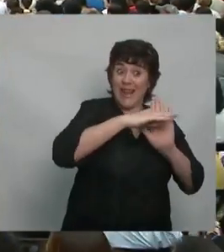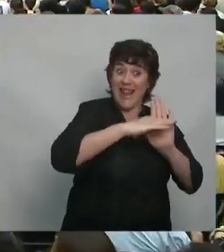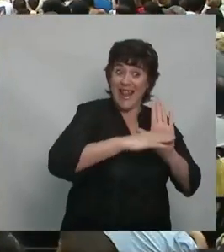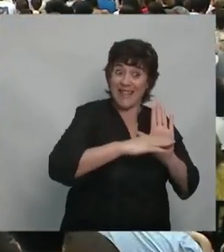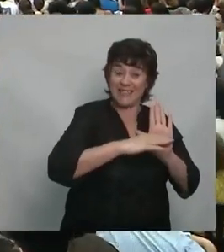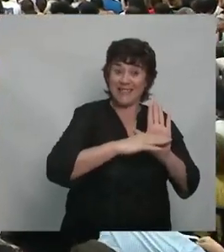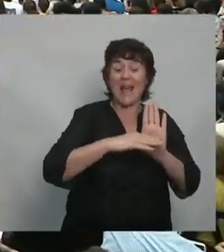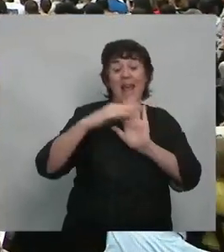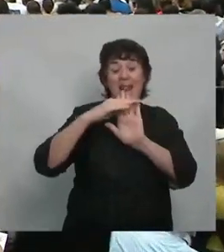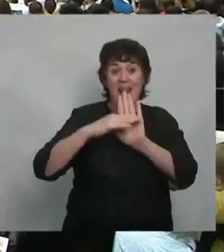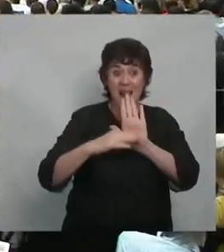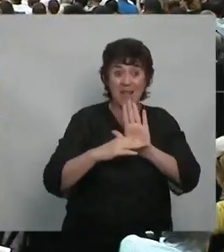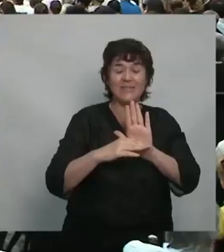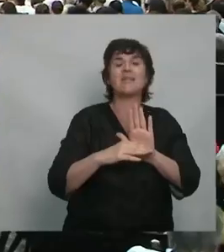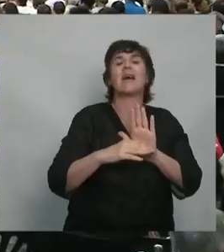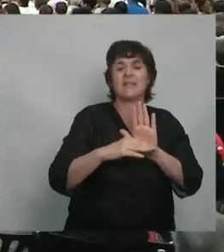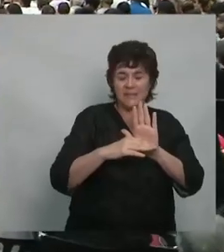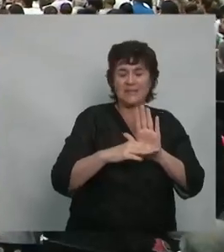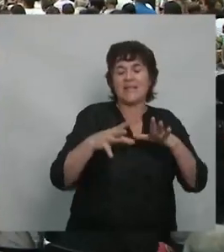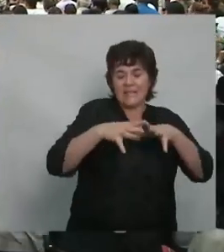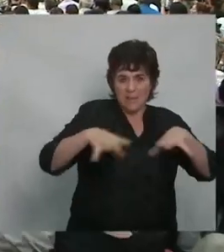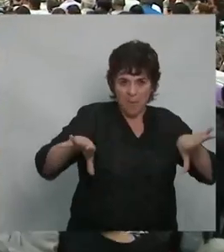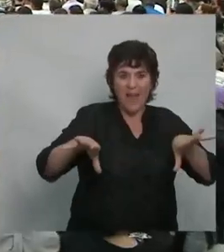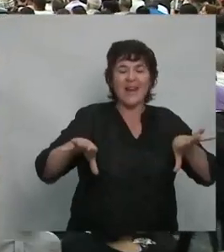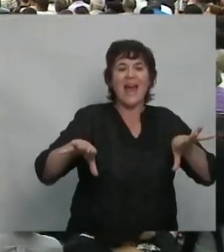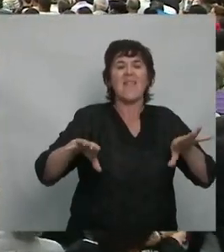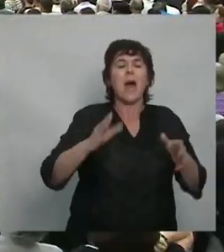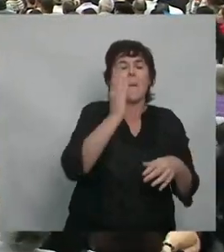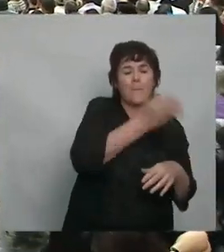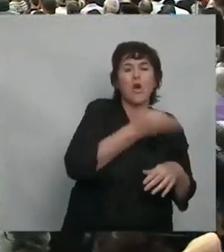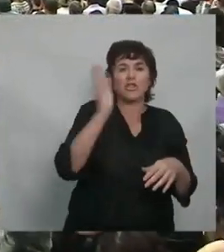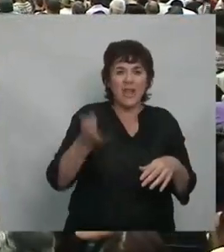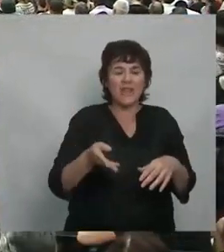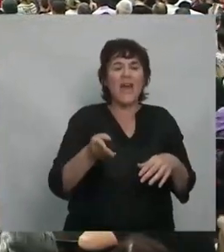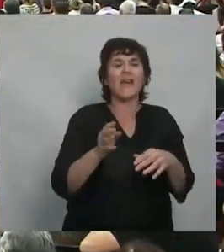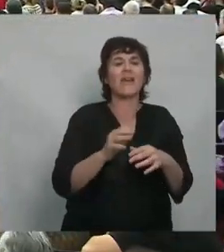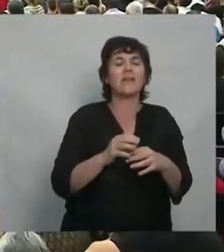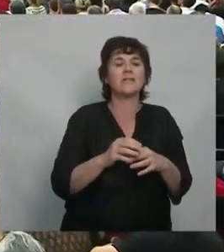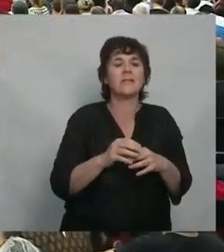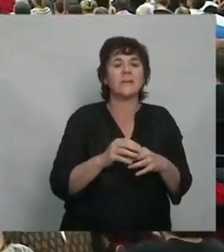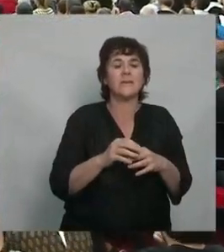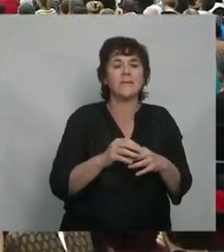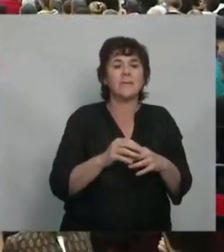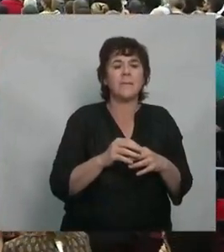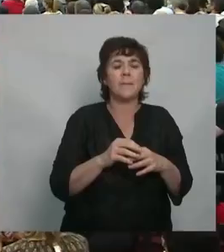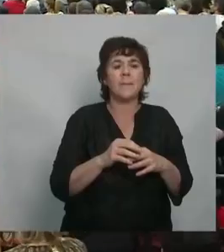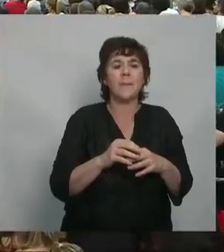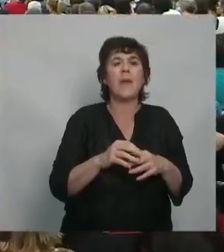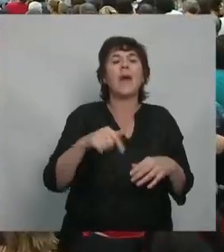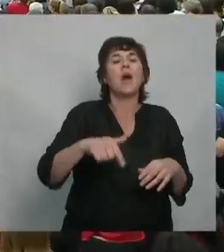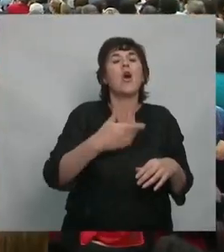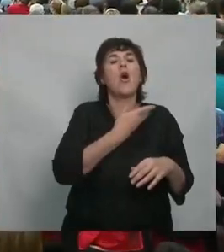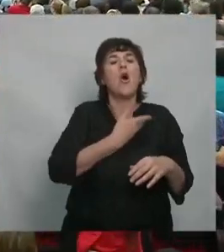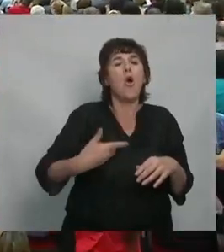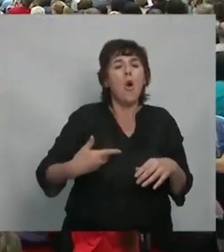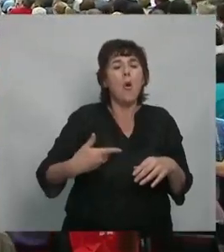separadas, más allá de las diferencias entre una y la otra en cuanto a porcentajes, bueno, me parece que el gobierno